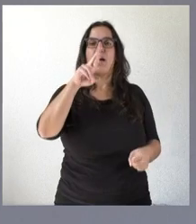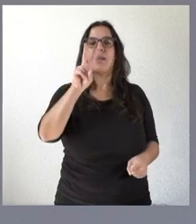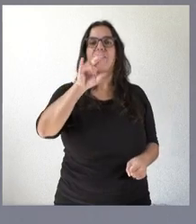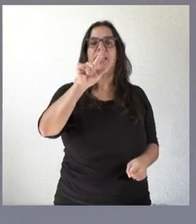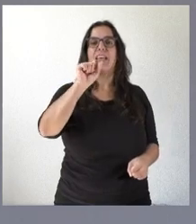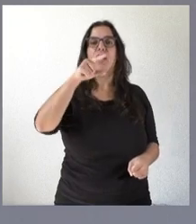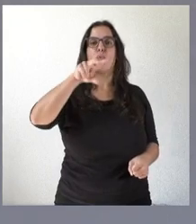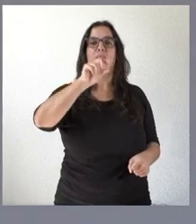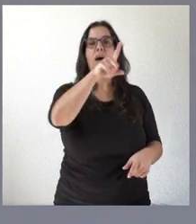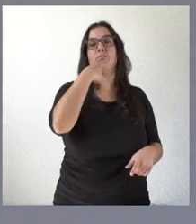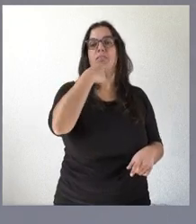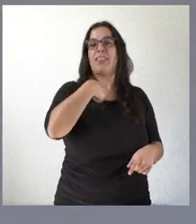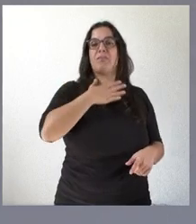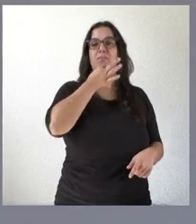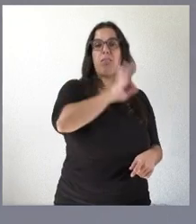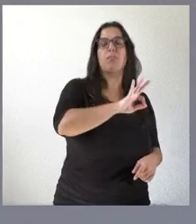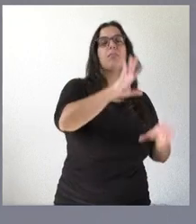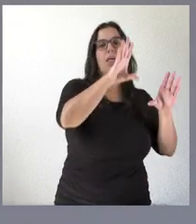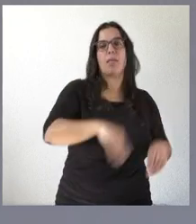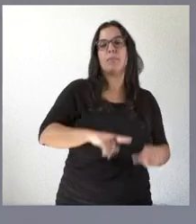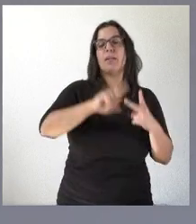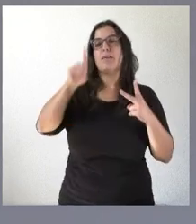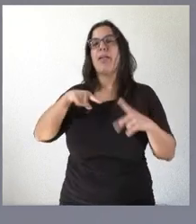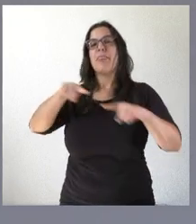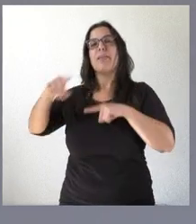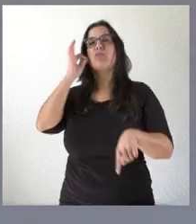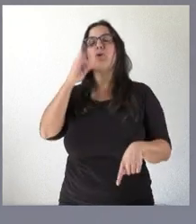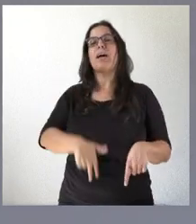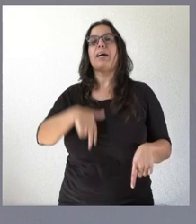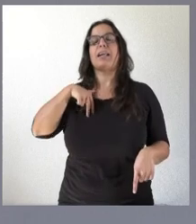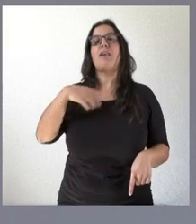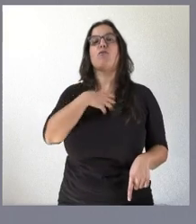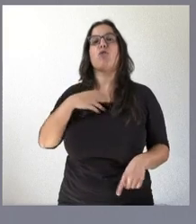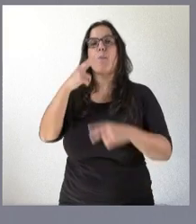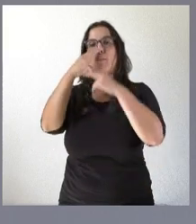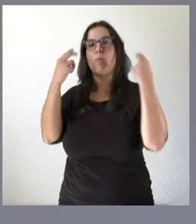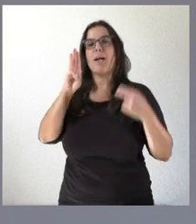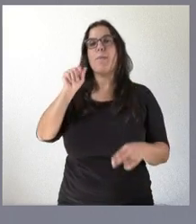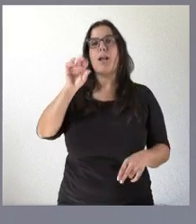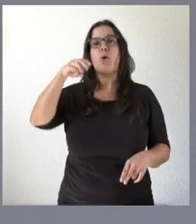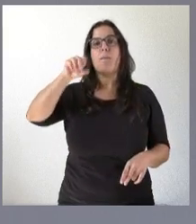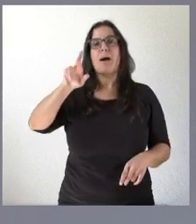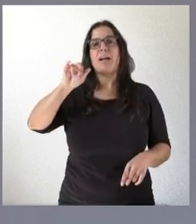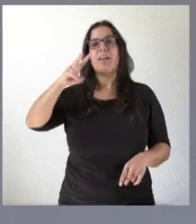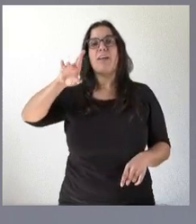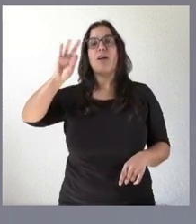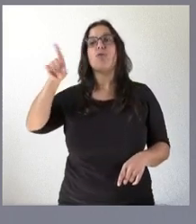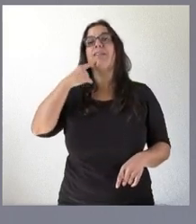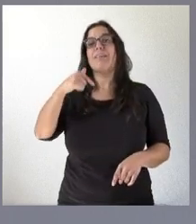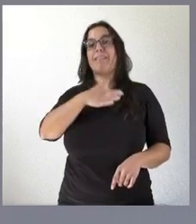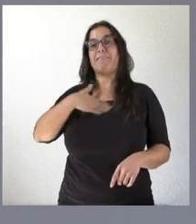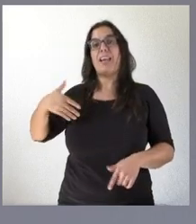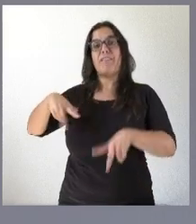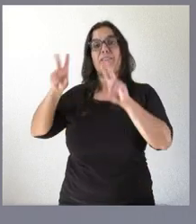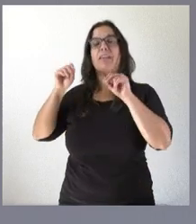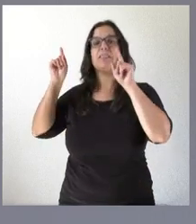acepta el cese a petición propia de la directora general de Función Pública, Paloma Rivero Ortega. Y, en este caso, el nombramiento para esa misma responsabilidad